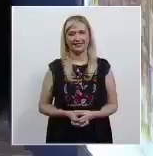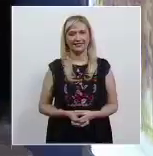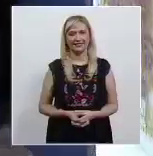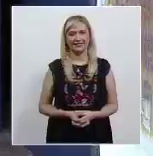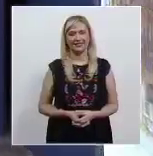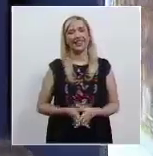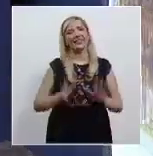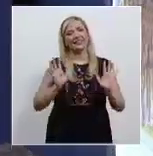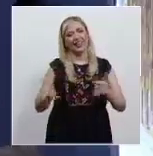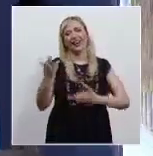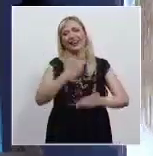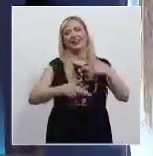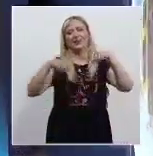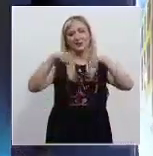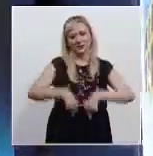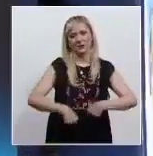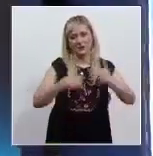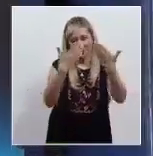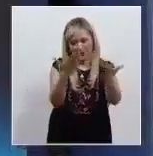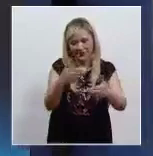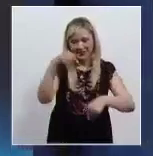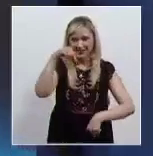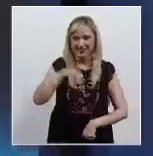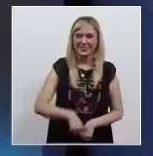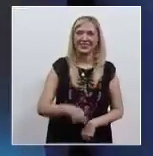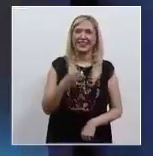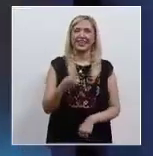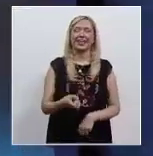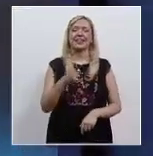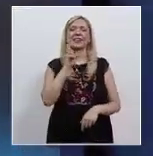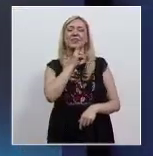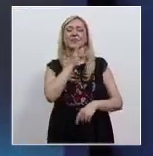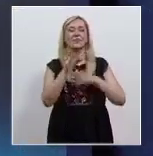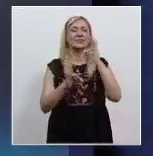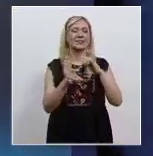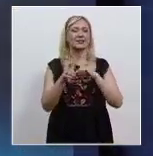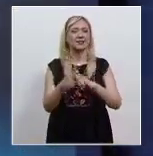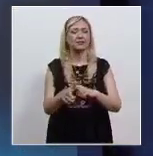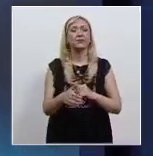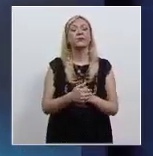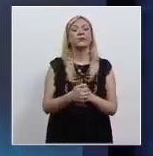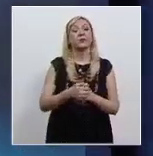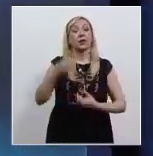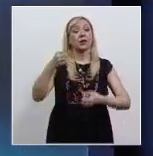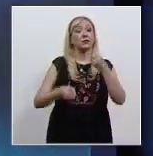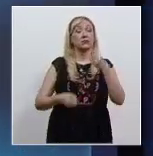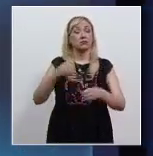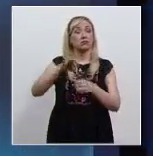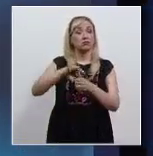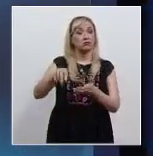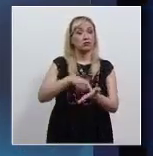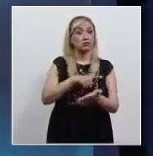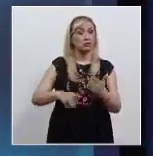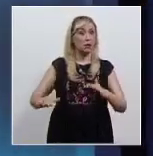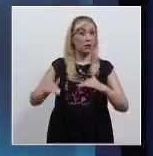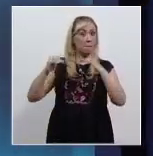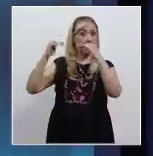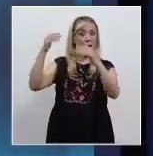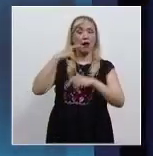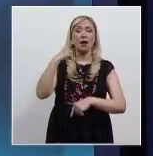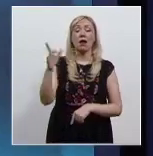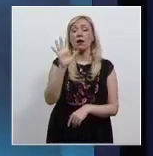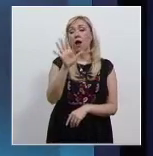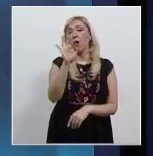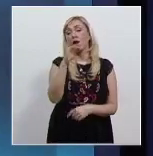Ya estamos de regreso en Semanario Judicial y la Sala Superior del Tribunal Electoral resolvió más de 40 asuntos